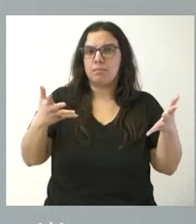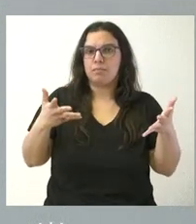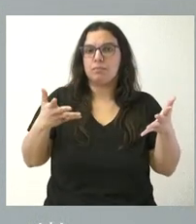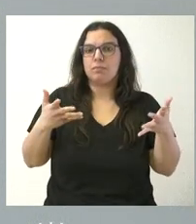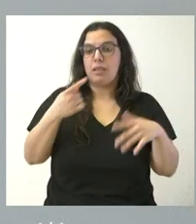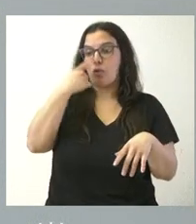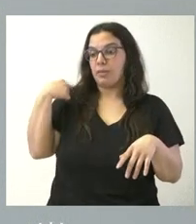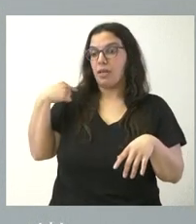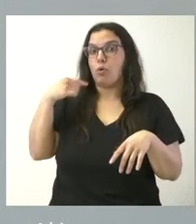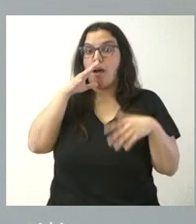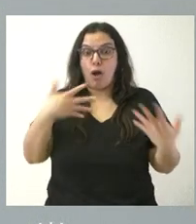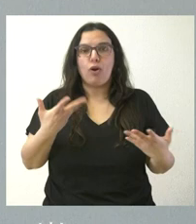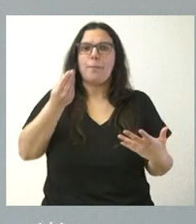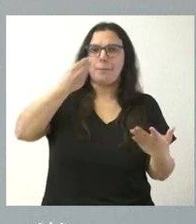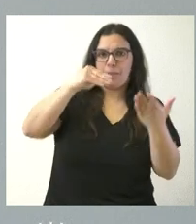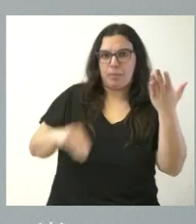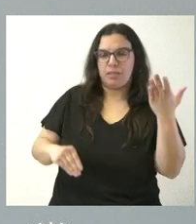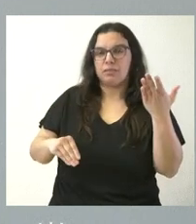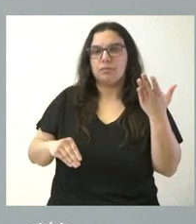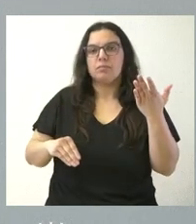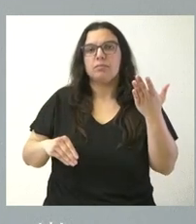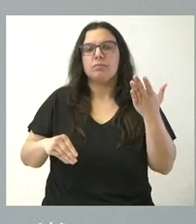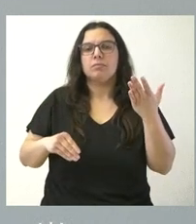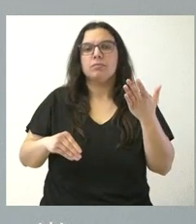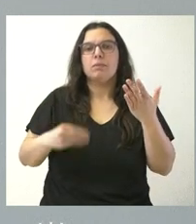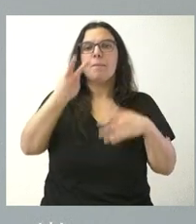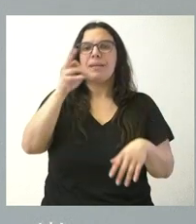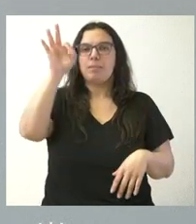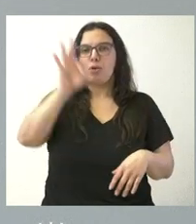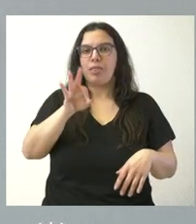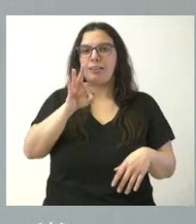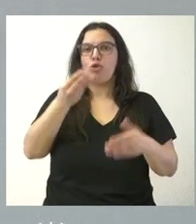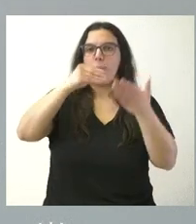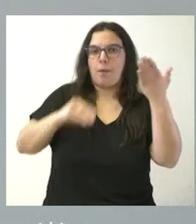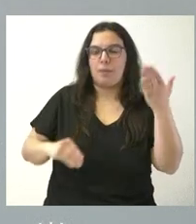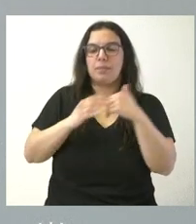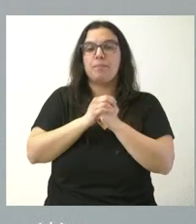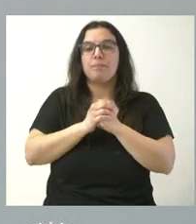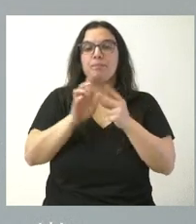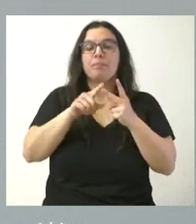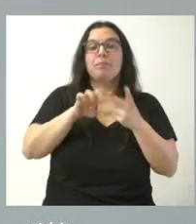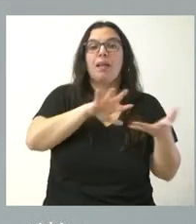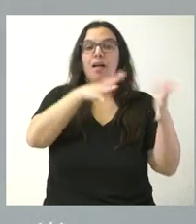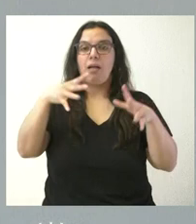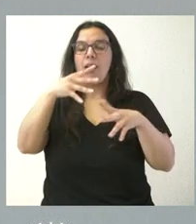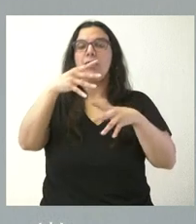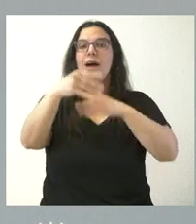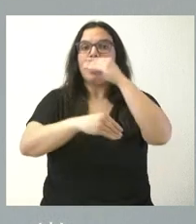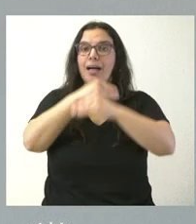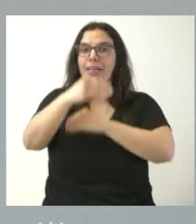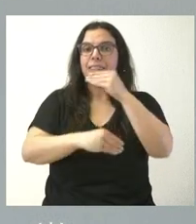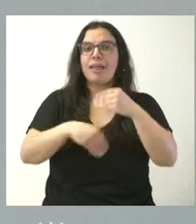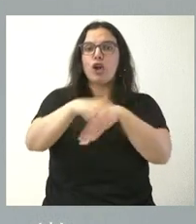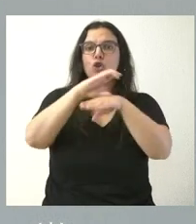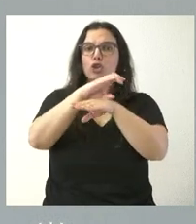un año y otro, en un crecimiento del 20%, que van a desarrollar actuaciones todas las consejerías y sus